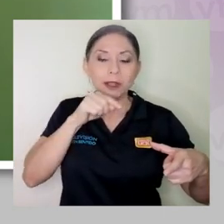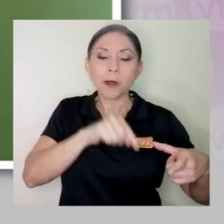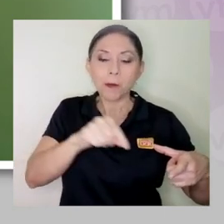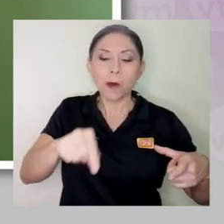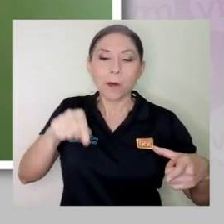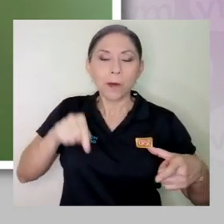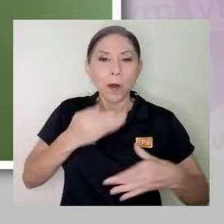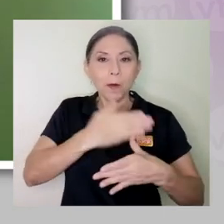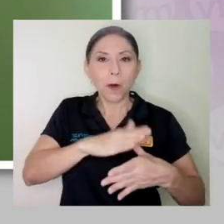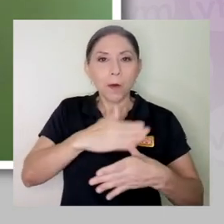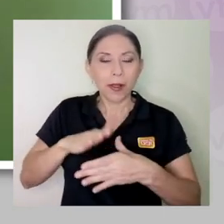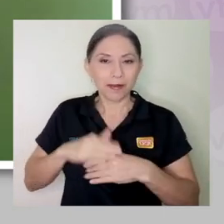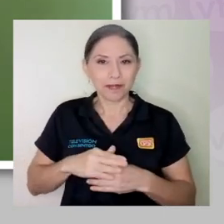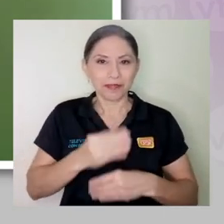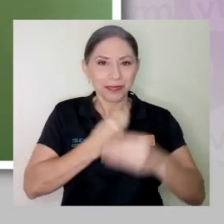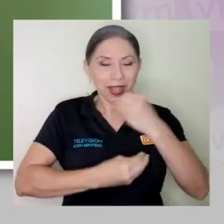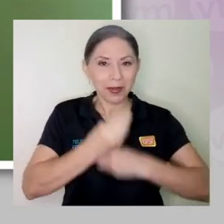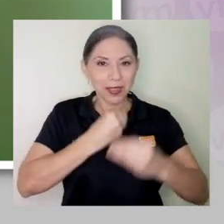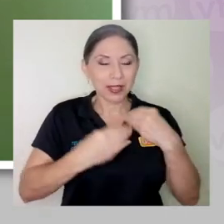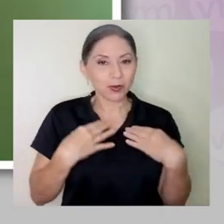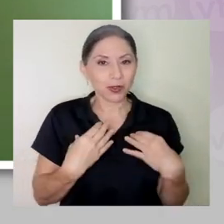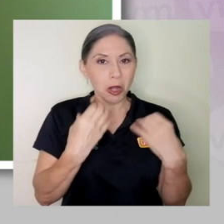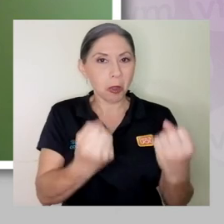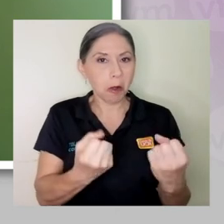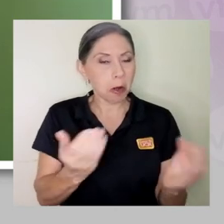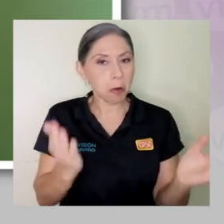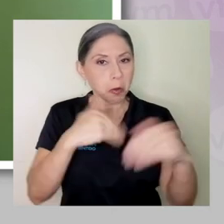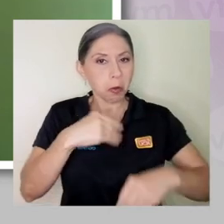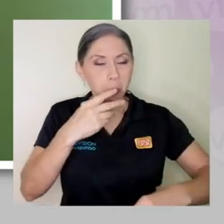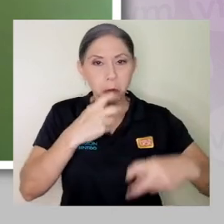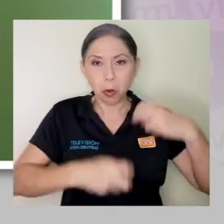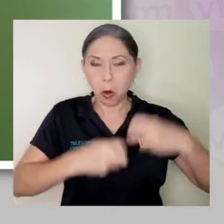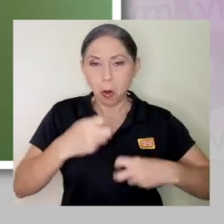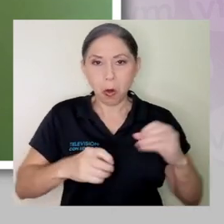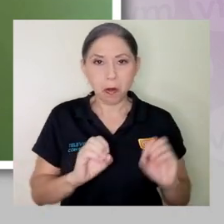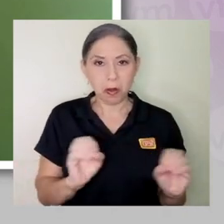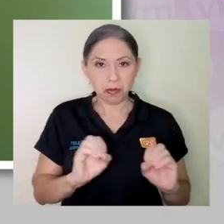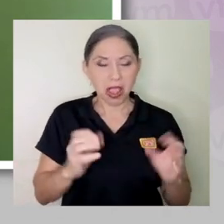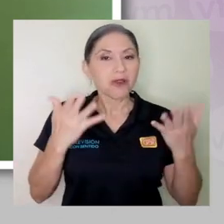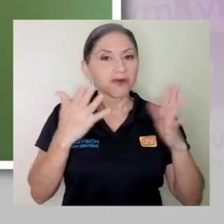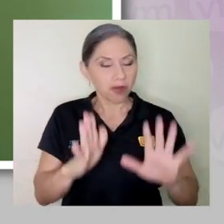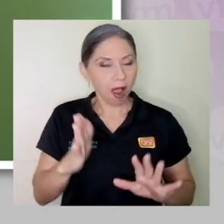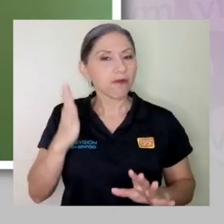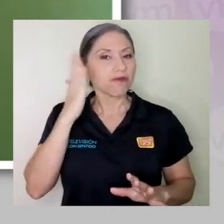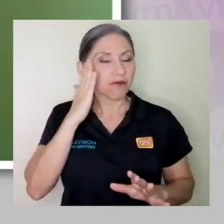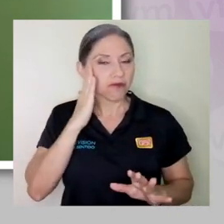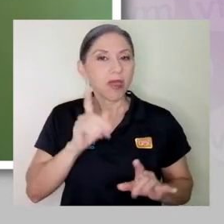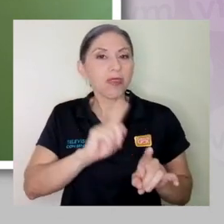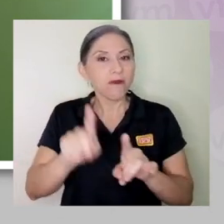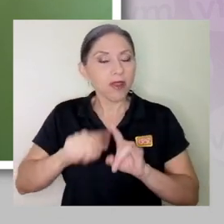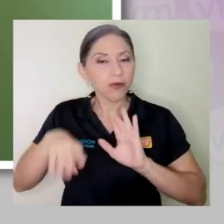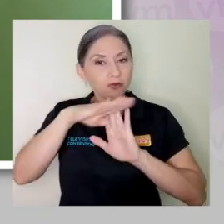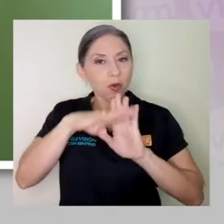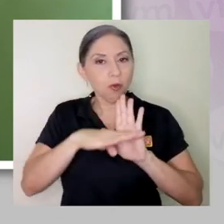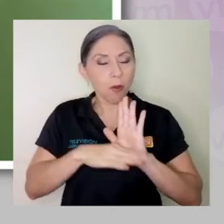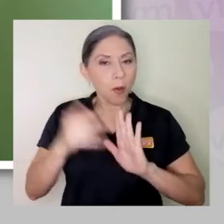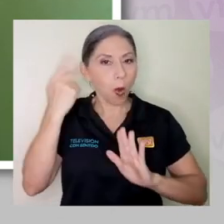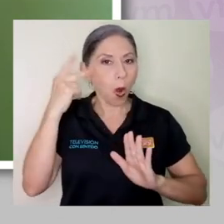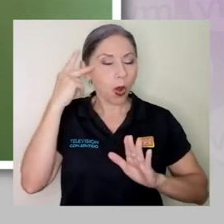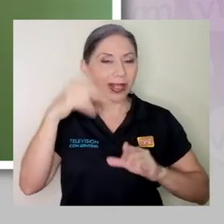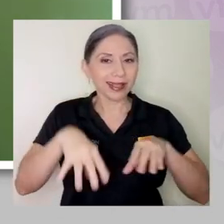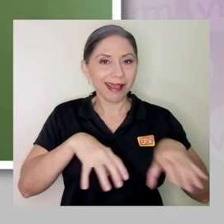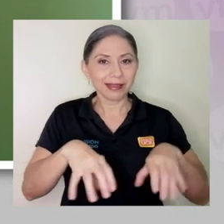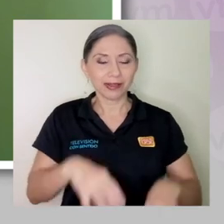de alimentación saludable no tenemos, por decirlo así, problema porque tenemos definidas bastantes acciones y políticas.